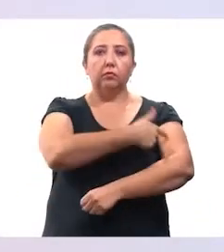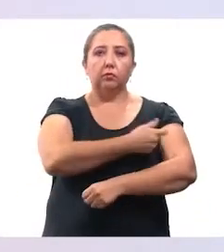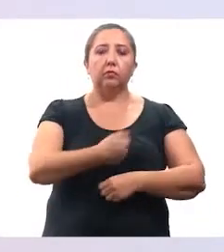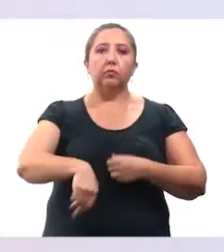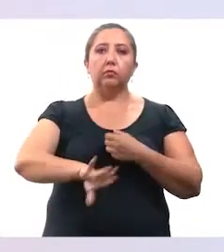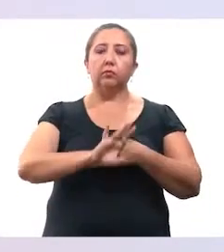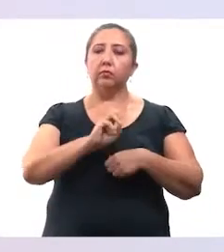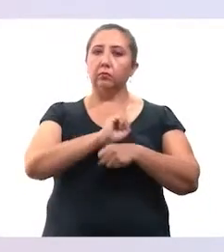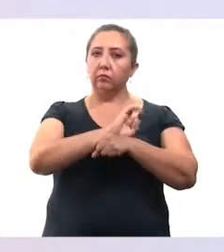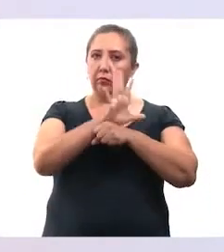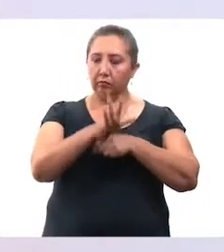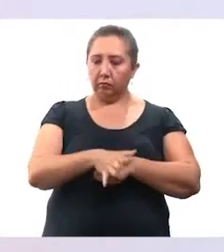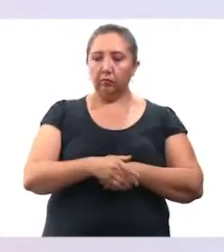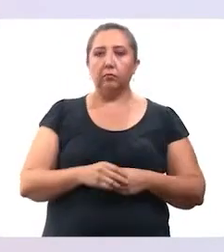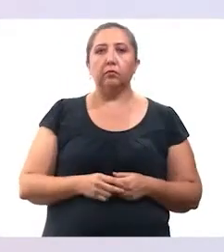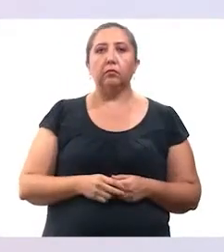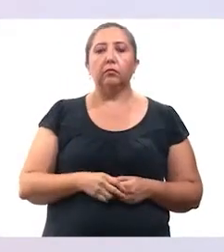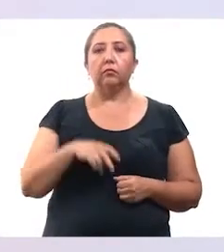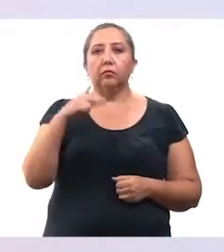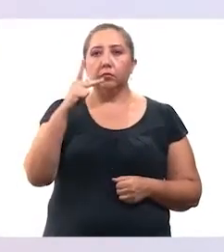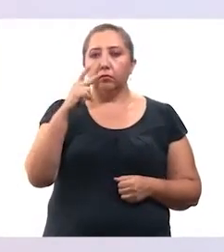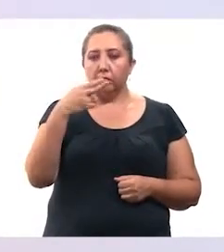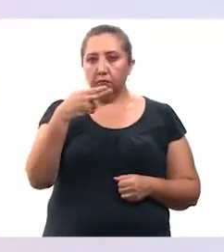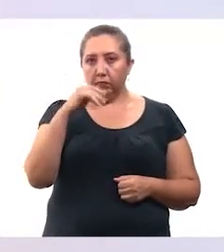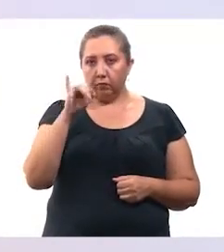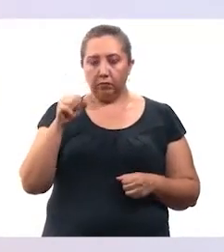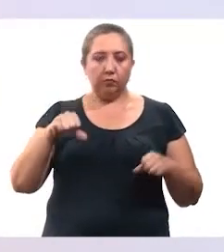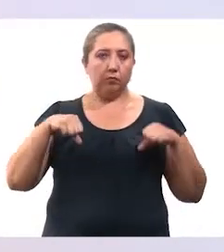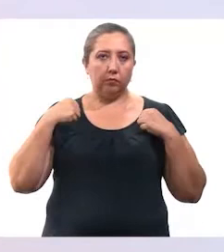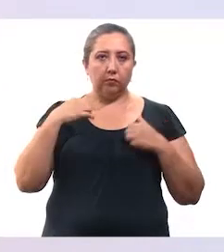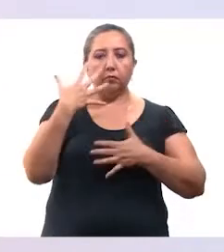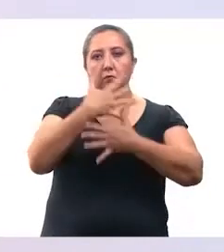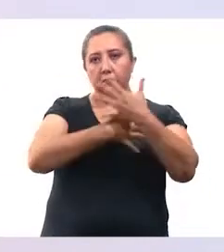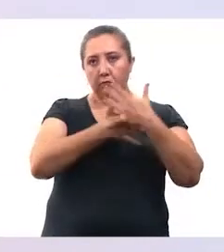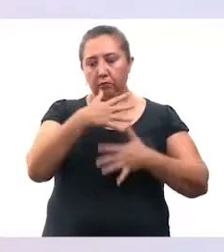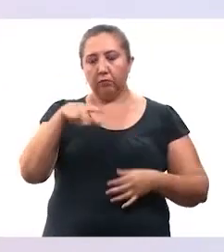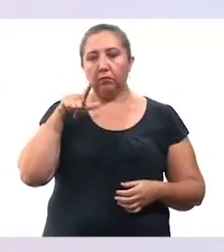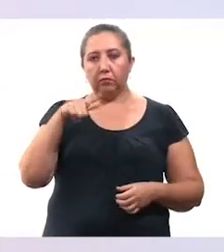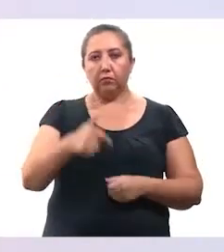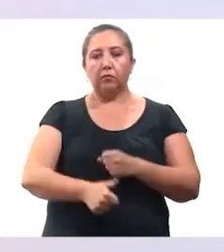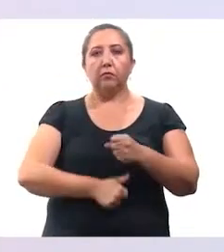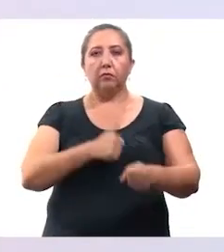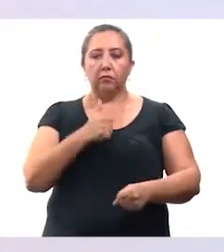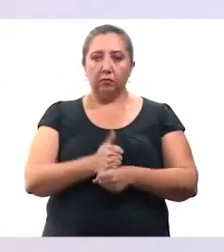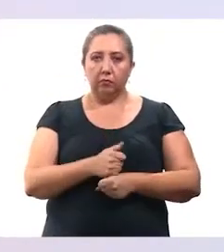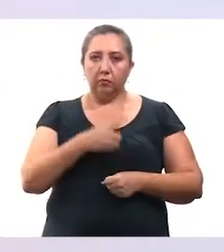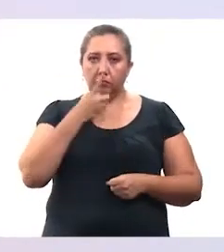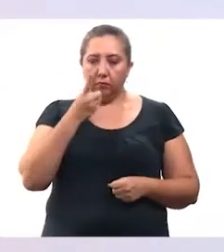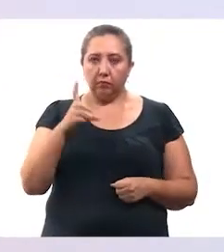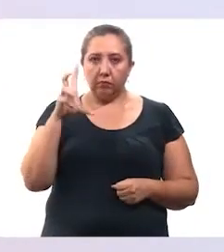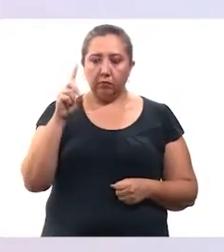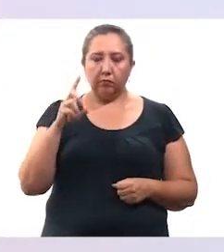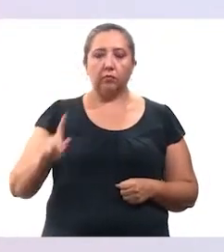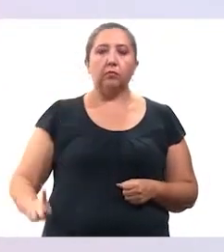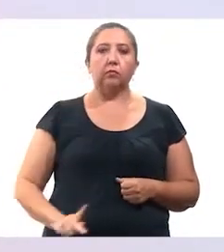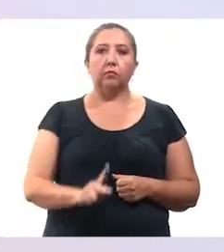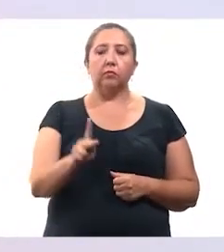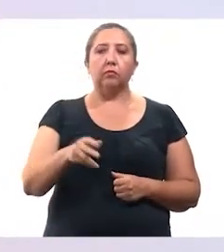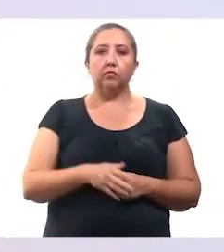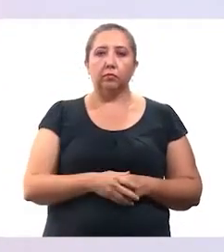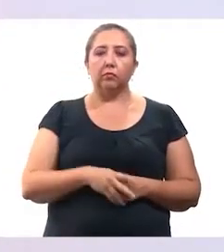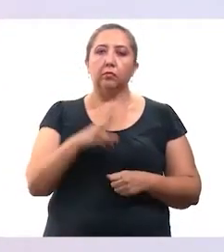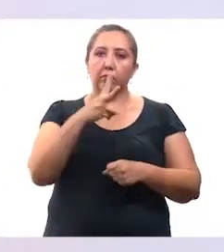yetel fuerzas armadas, jelvis sokuyaralo, teruje kapta kuchilo, meyajé, barra chikuyilale, jaitulmak, yan hospitalo, yetel